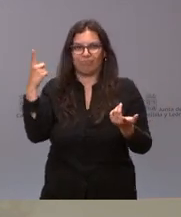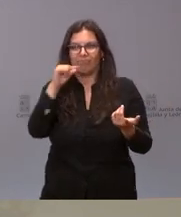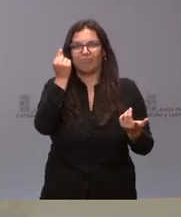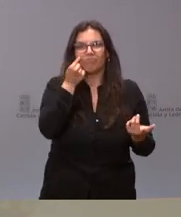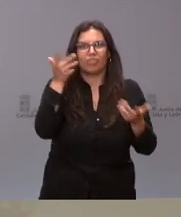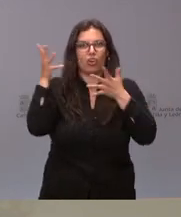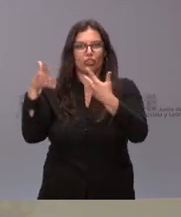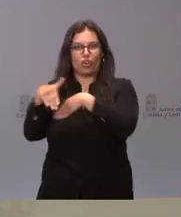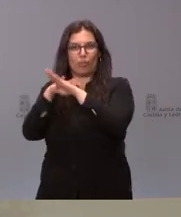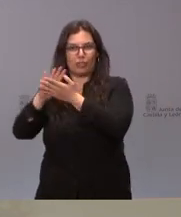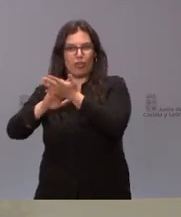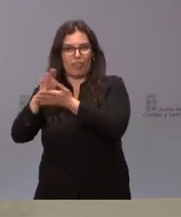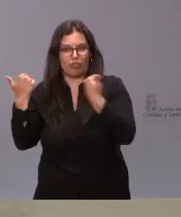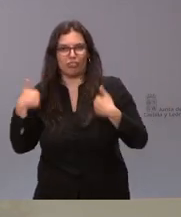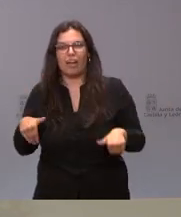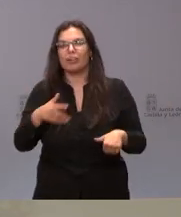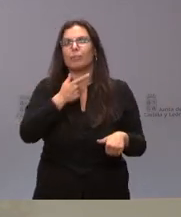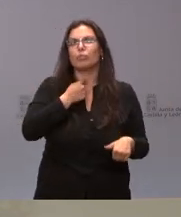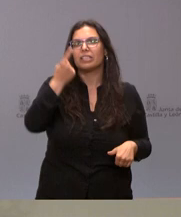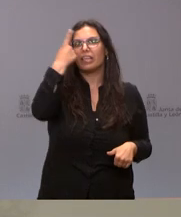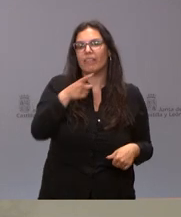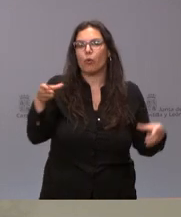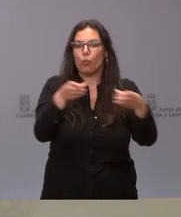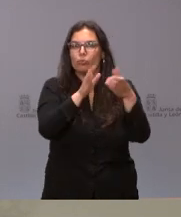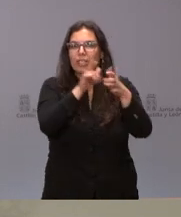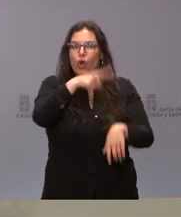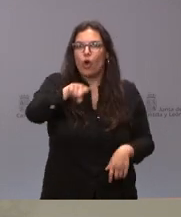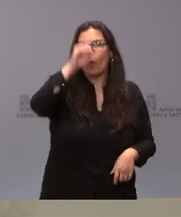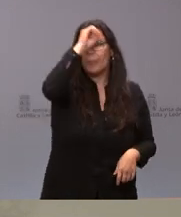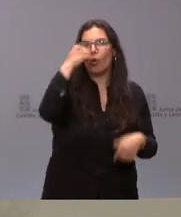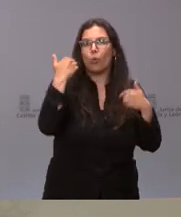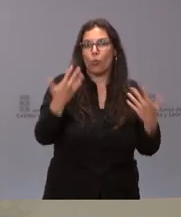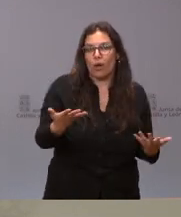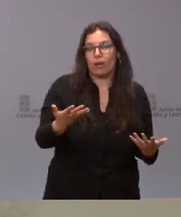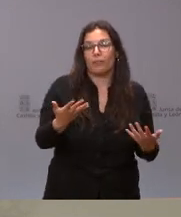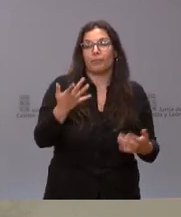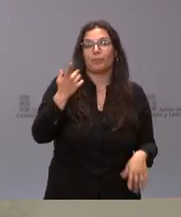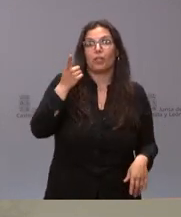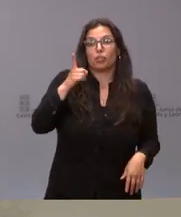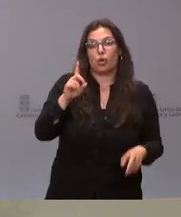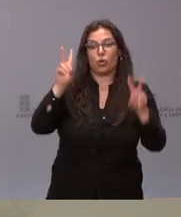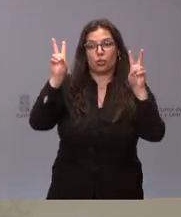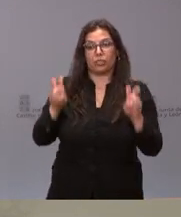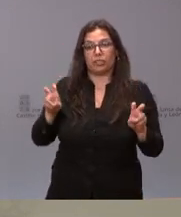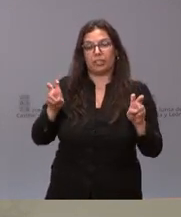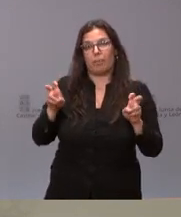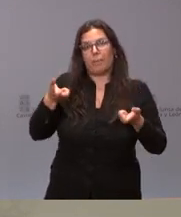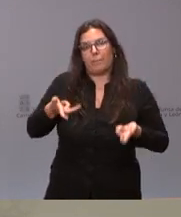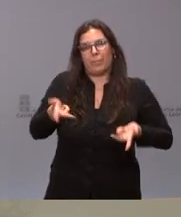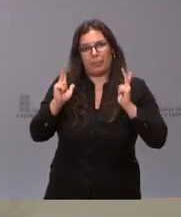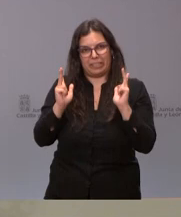Consejo de Ministros lo ha abordado. Me gustaría saber la opinión de la Junta sobre esta ley y no solo de permitir